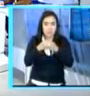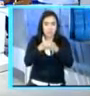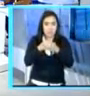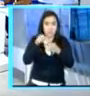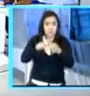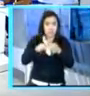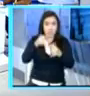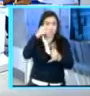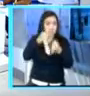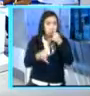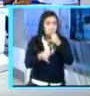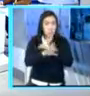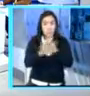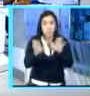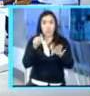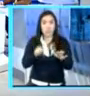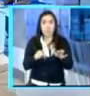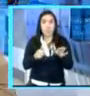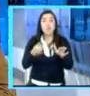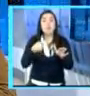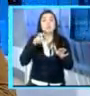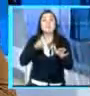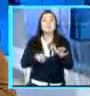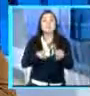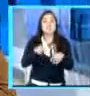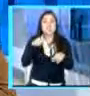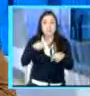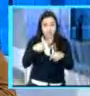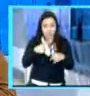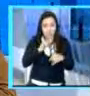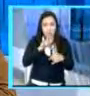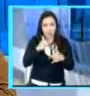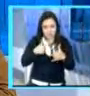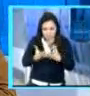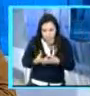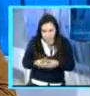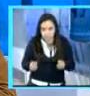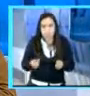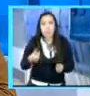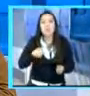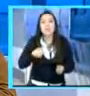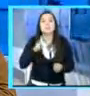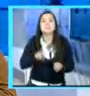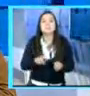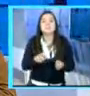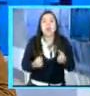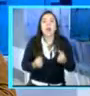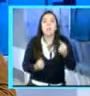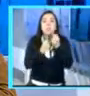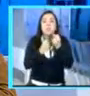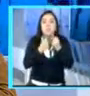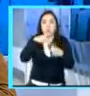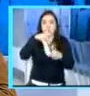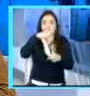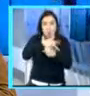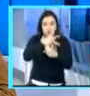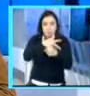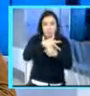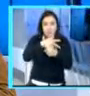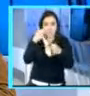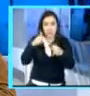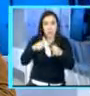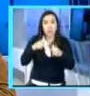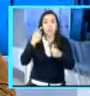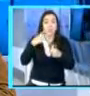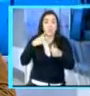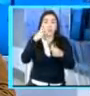país, lo que quiere es estar seguro que la inversión que realiza hoy no se le vayan a cambiar las reglas de juego en los